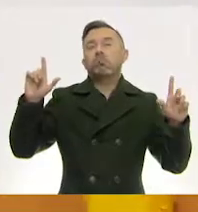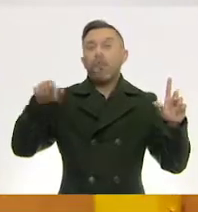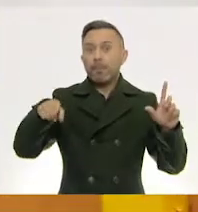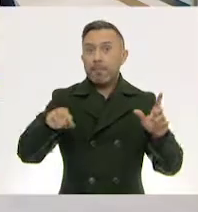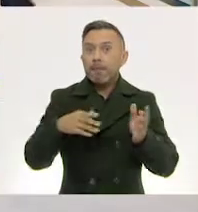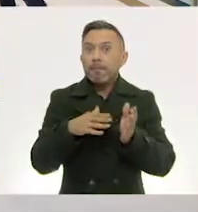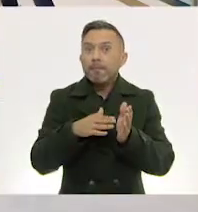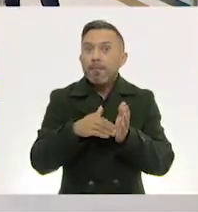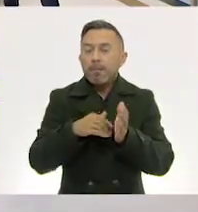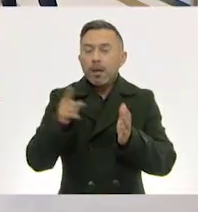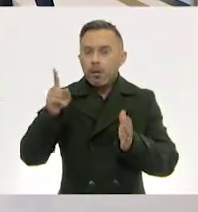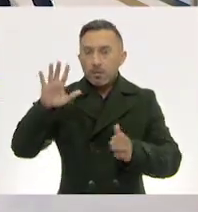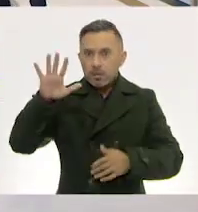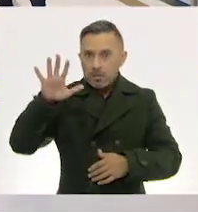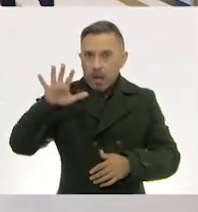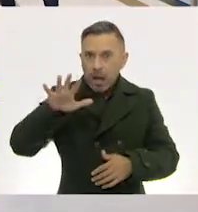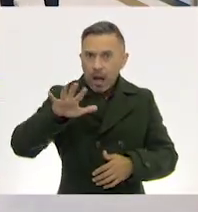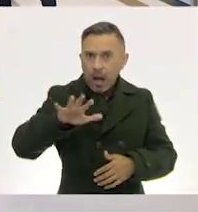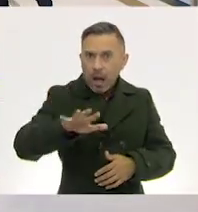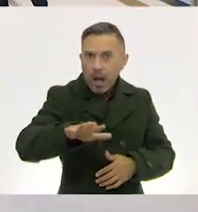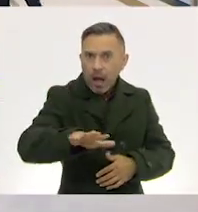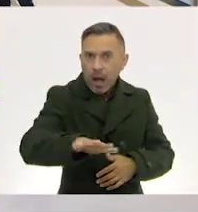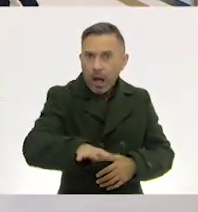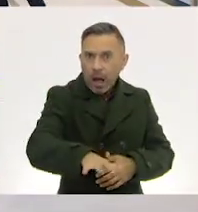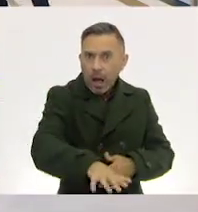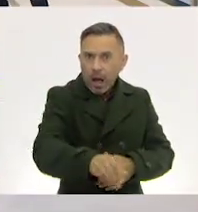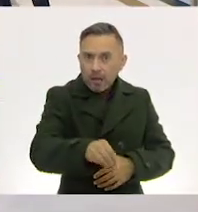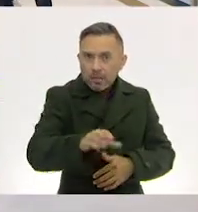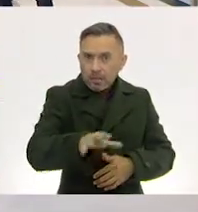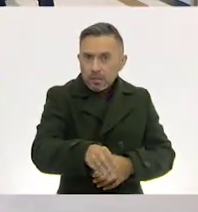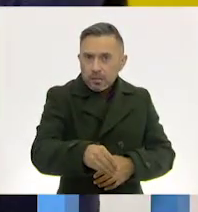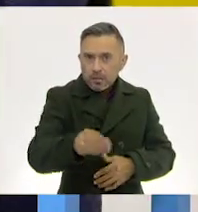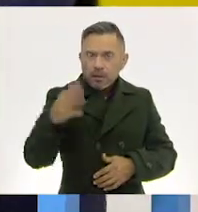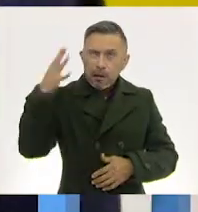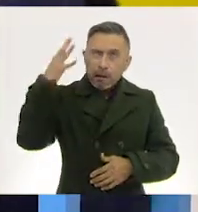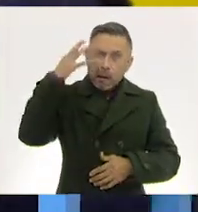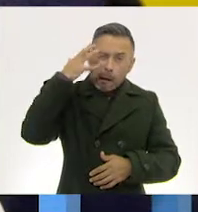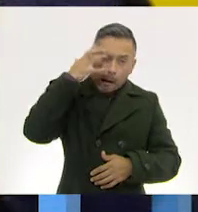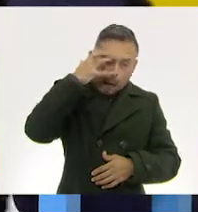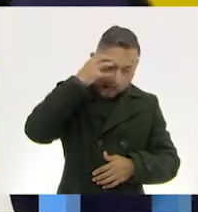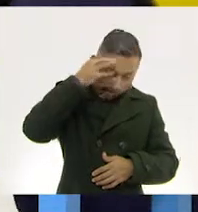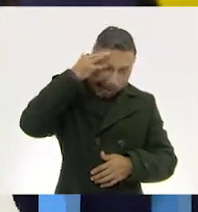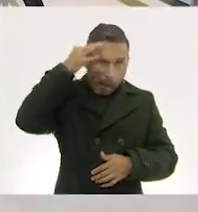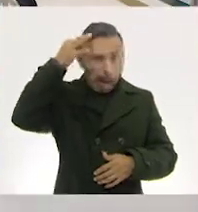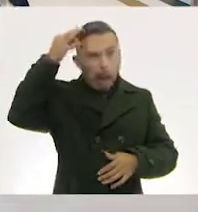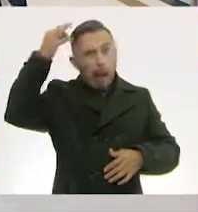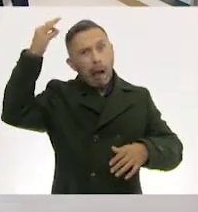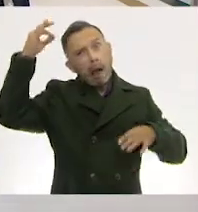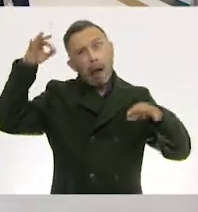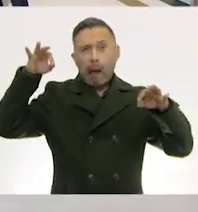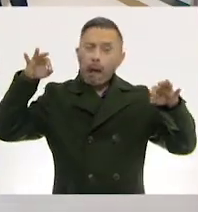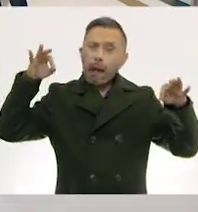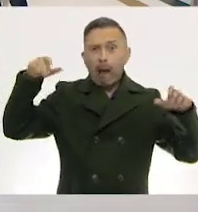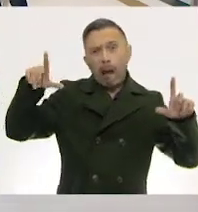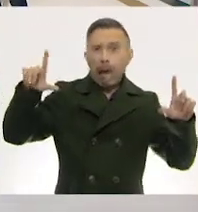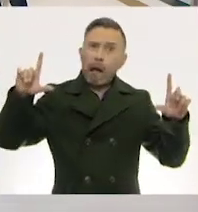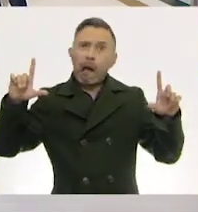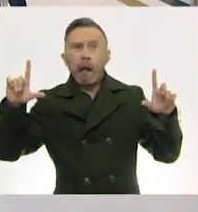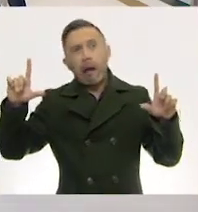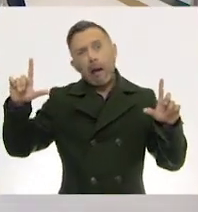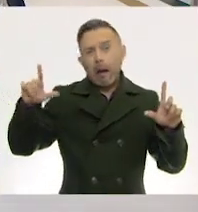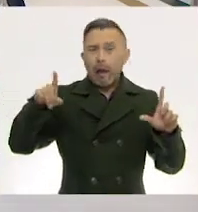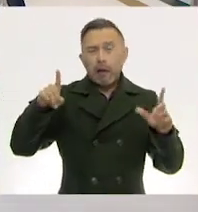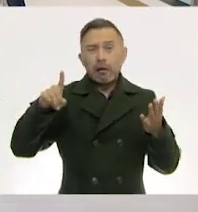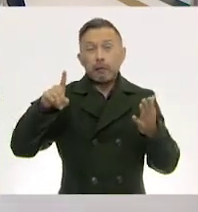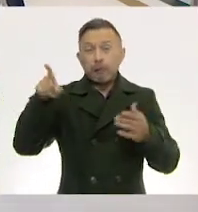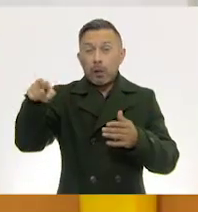por una mano temblorosa que la puso indefensa. Debajo de la afilada punta de un lápiz.